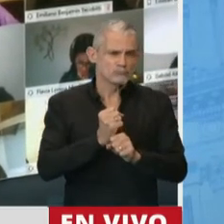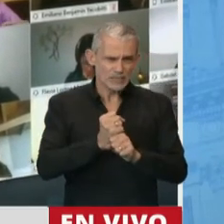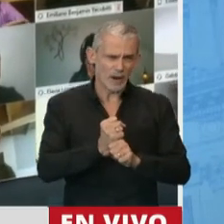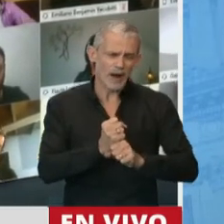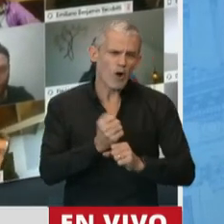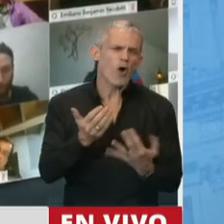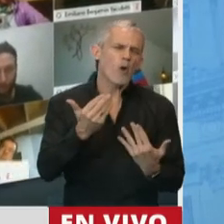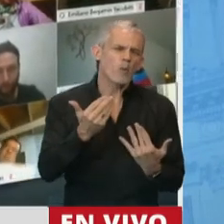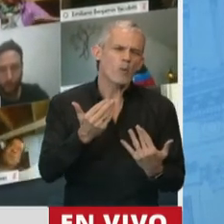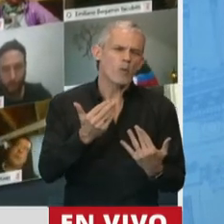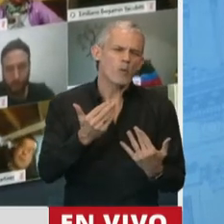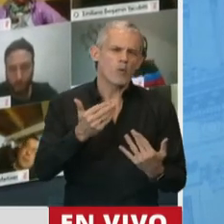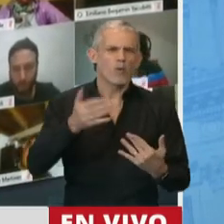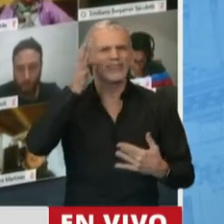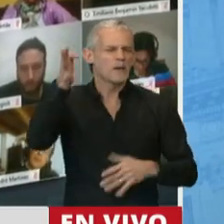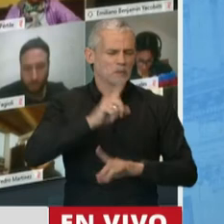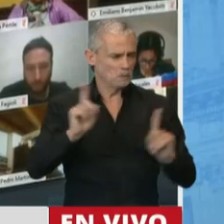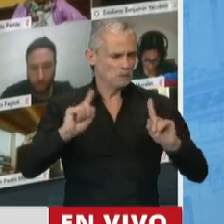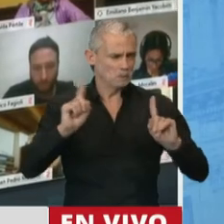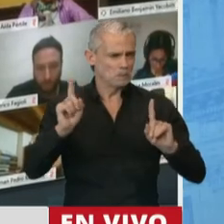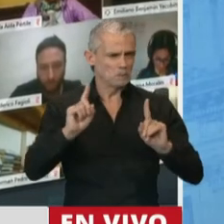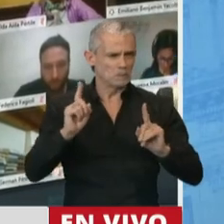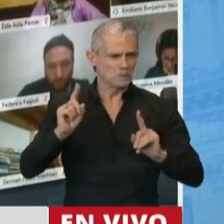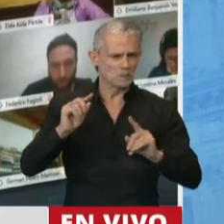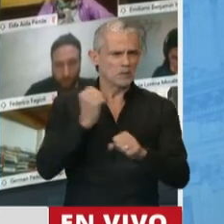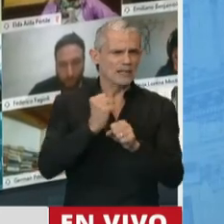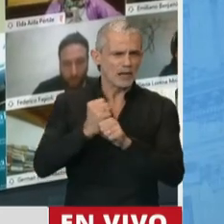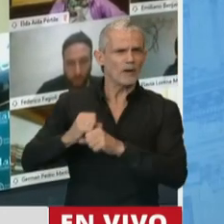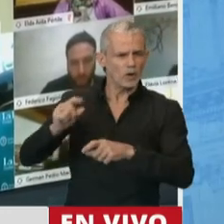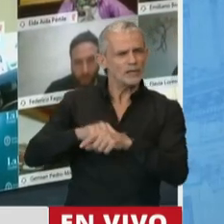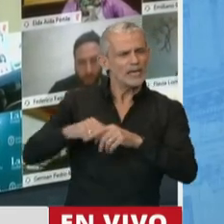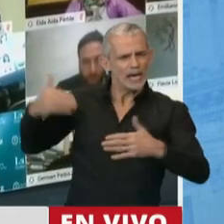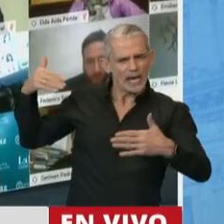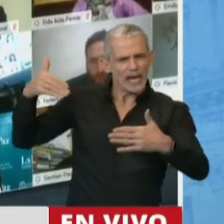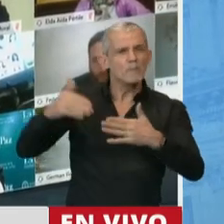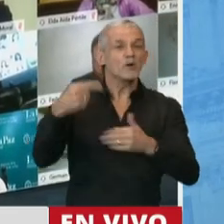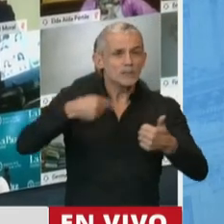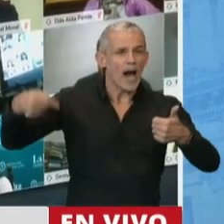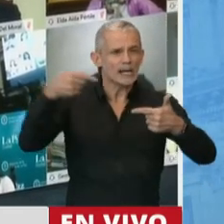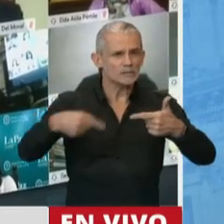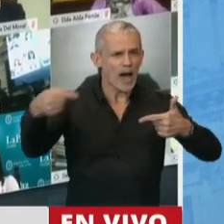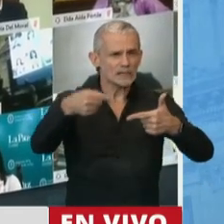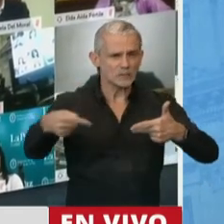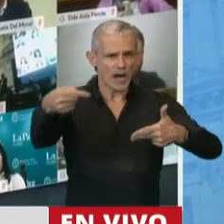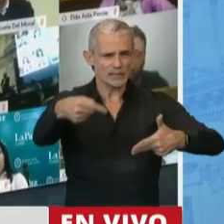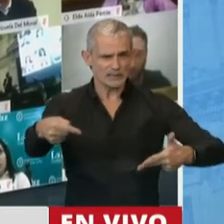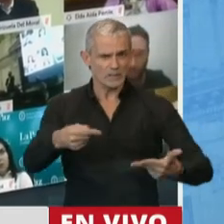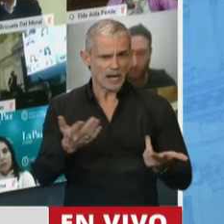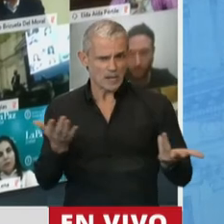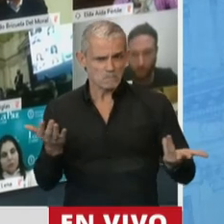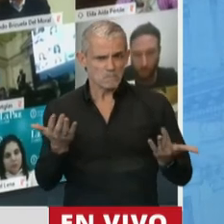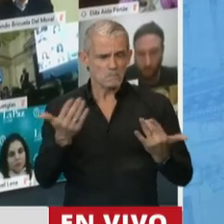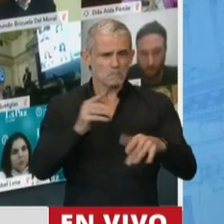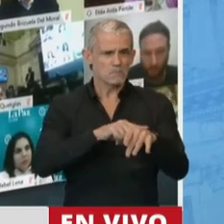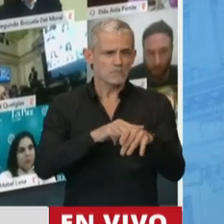intempestivo, sino que es un trabajo que se vino haciendo en todas estas semanas, continuado, que lo ajustamos